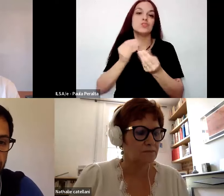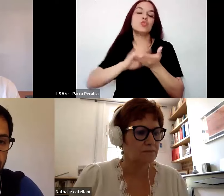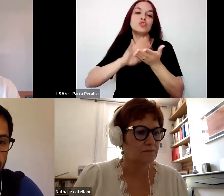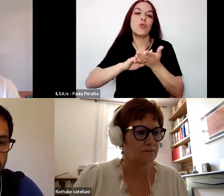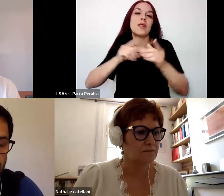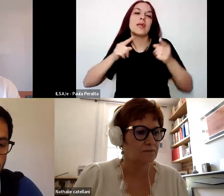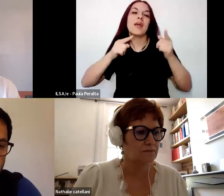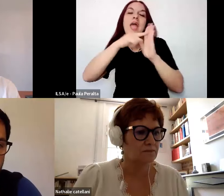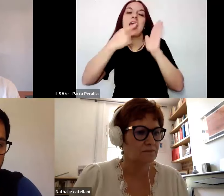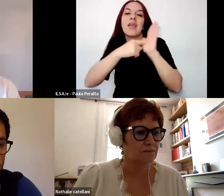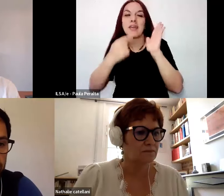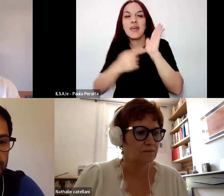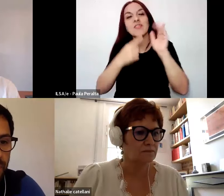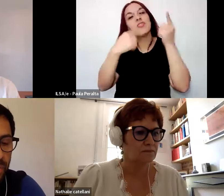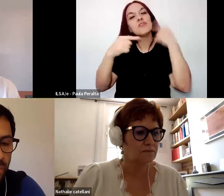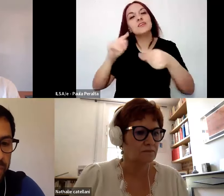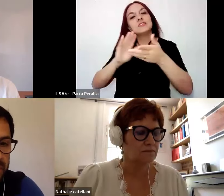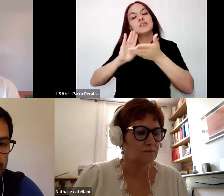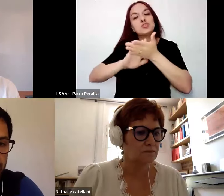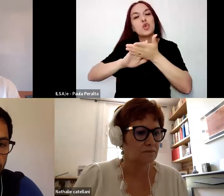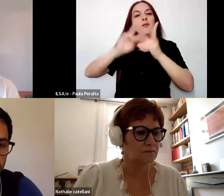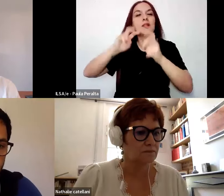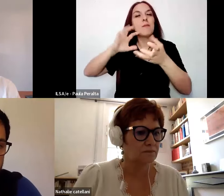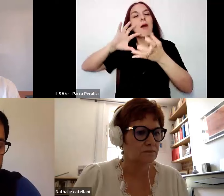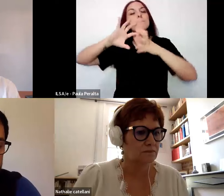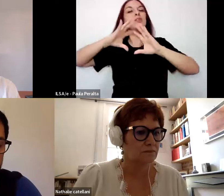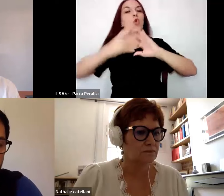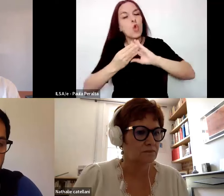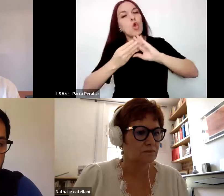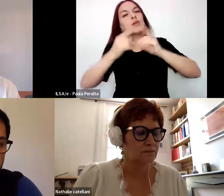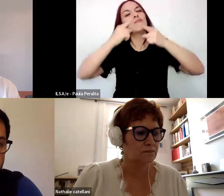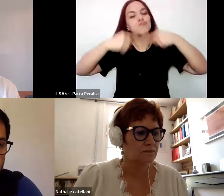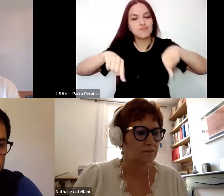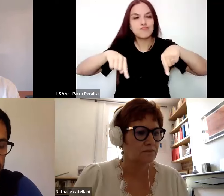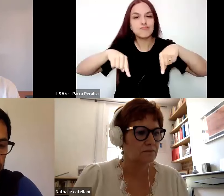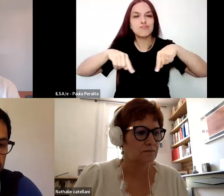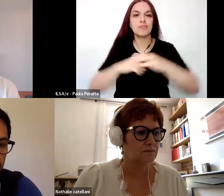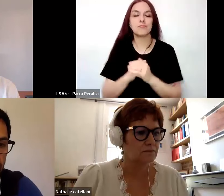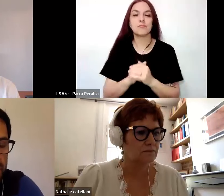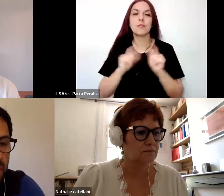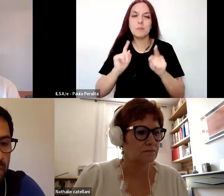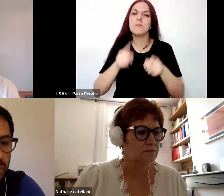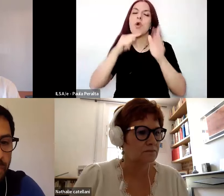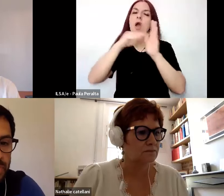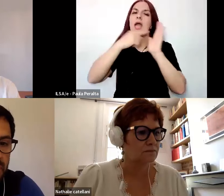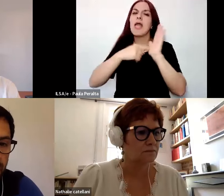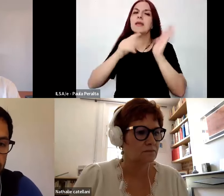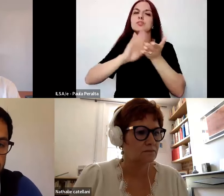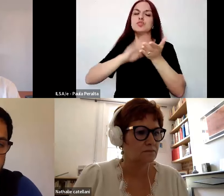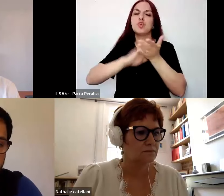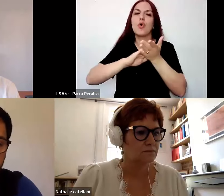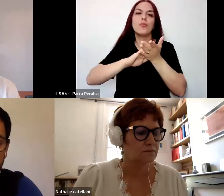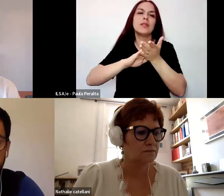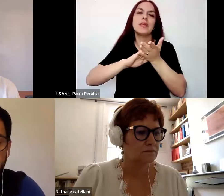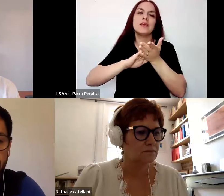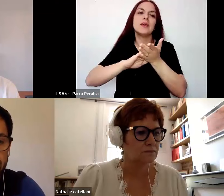ejes vinculados a las cuestiones metodológicas, epistemológicas, a los ejes vinculados a los dispositivos